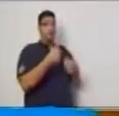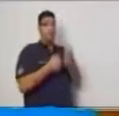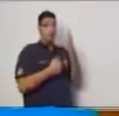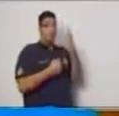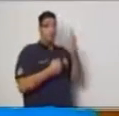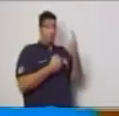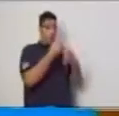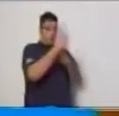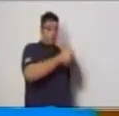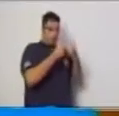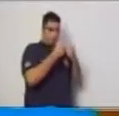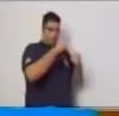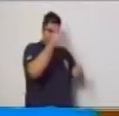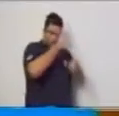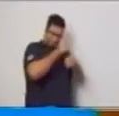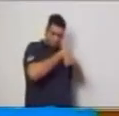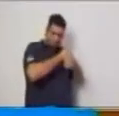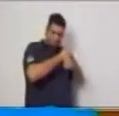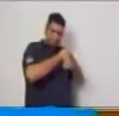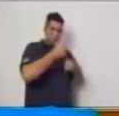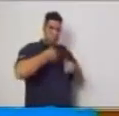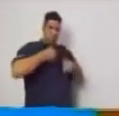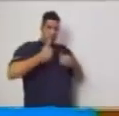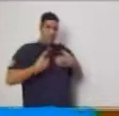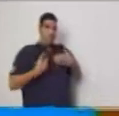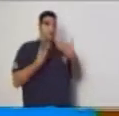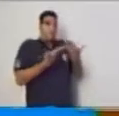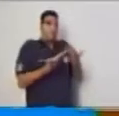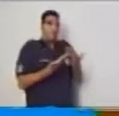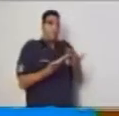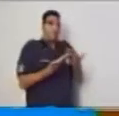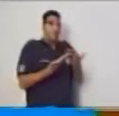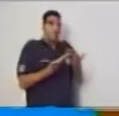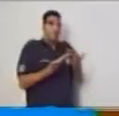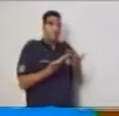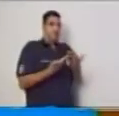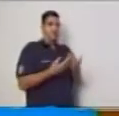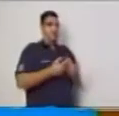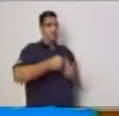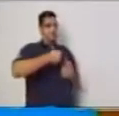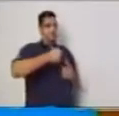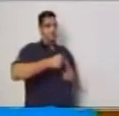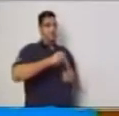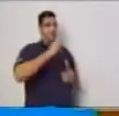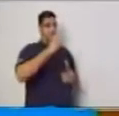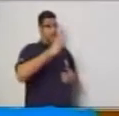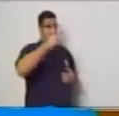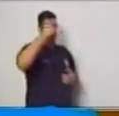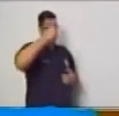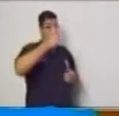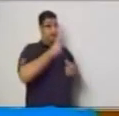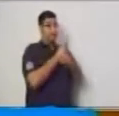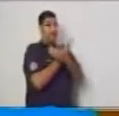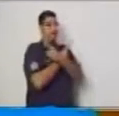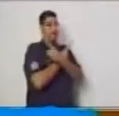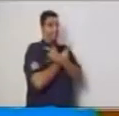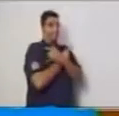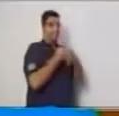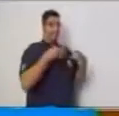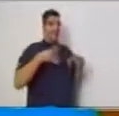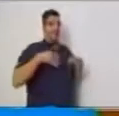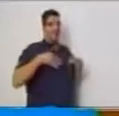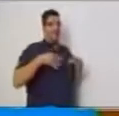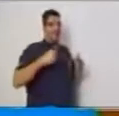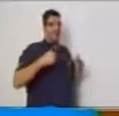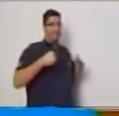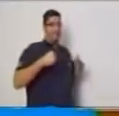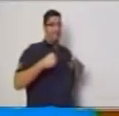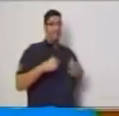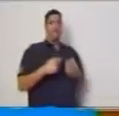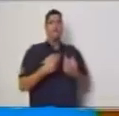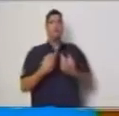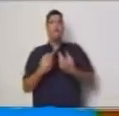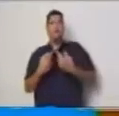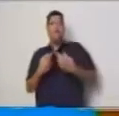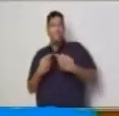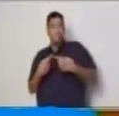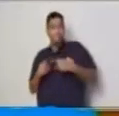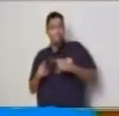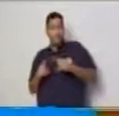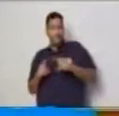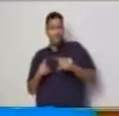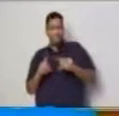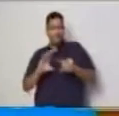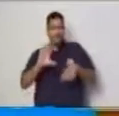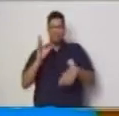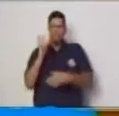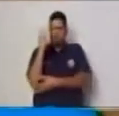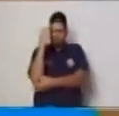por dos años seis días. ¿Dónde está la variación? La variación exacta